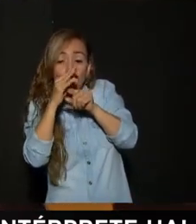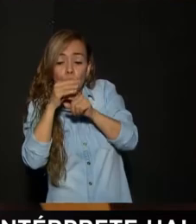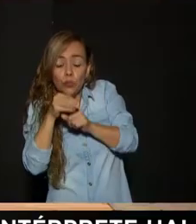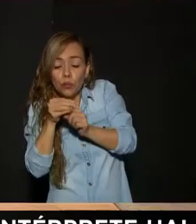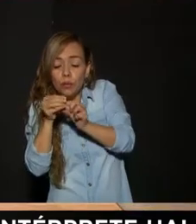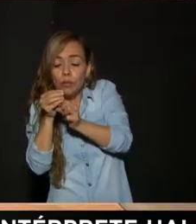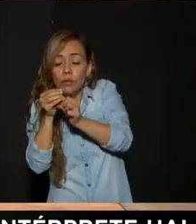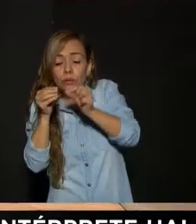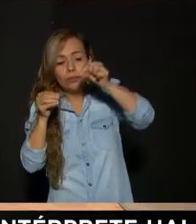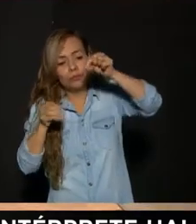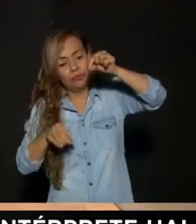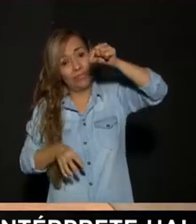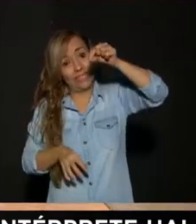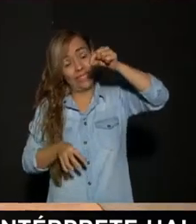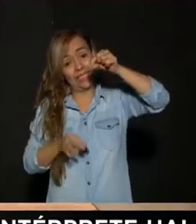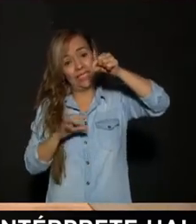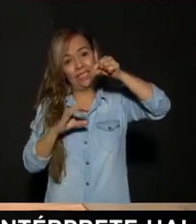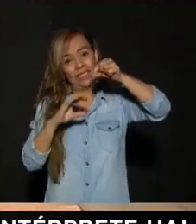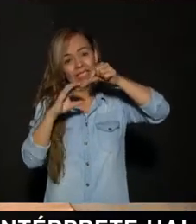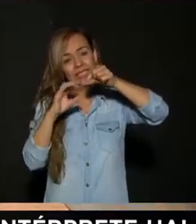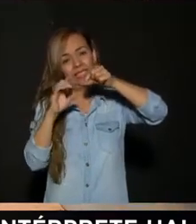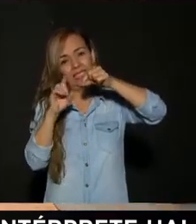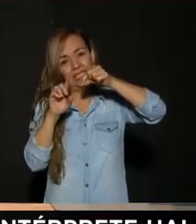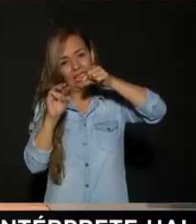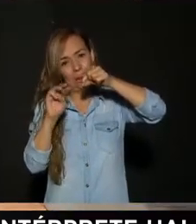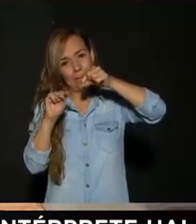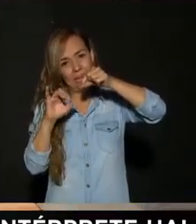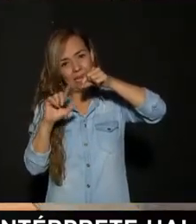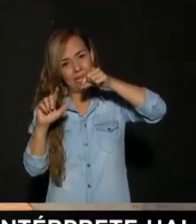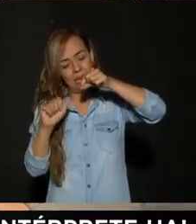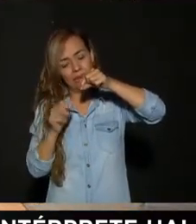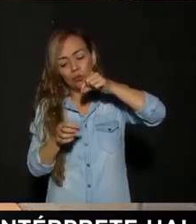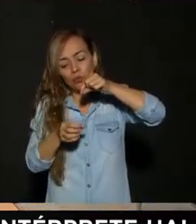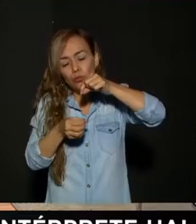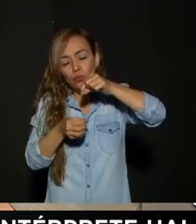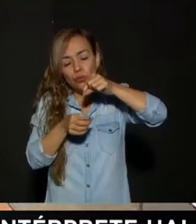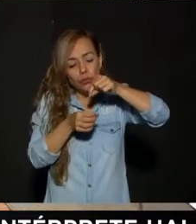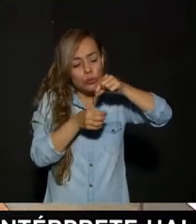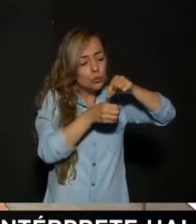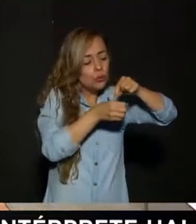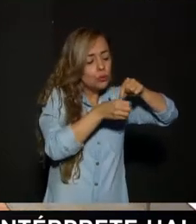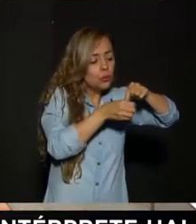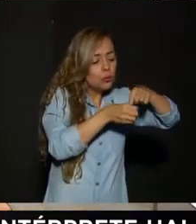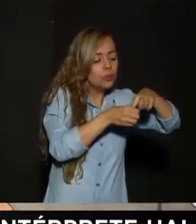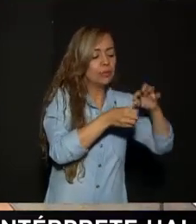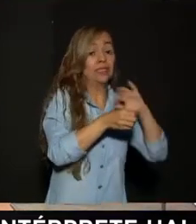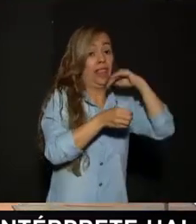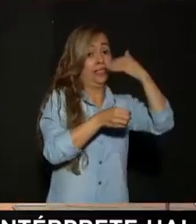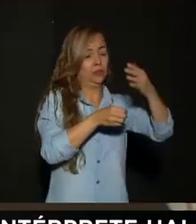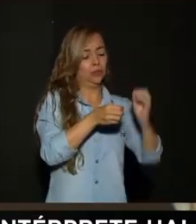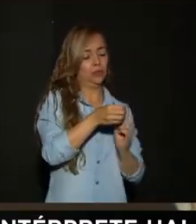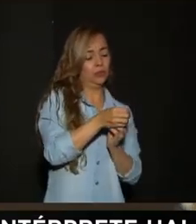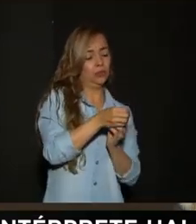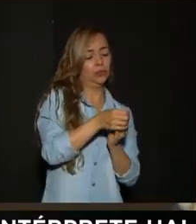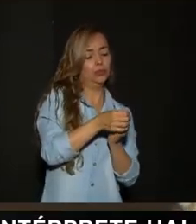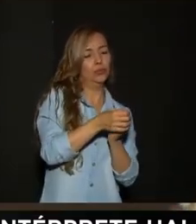La semilla Esa semilla La tomamos Y la podemos Poner en un sustrato Para que ella Posteriormente germine O en